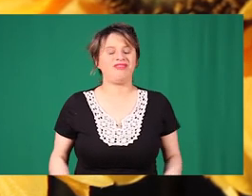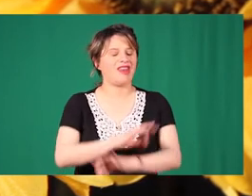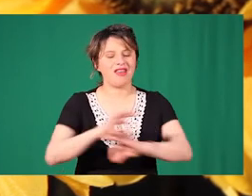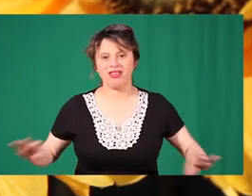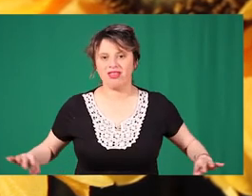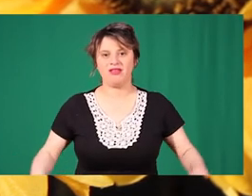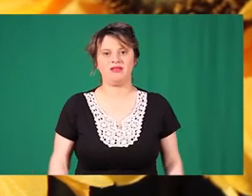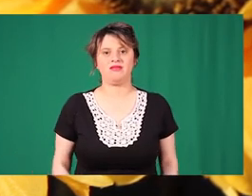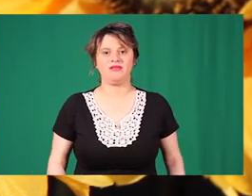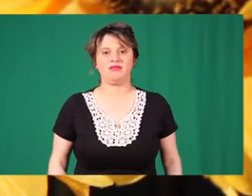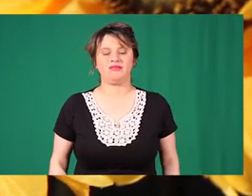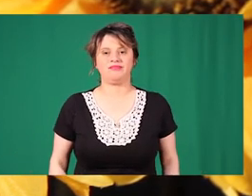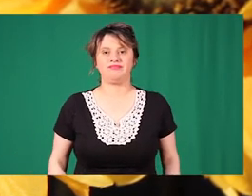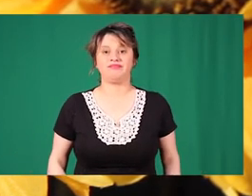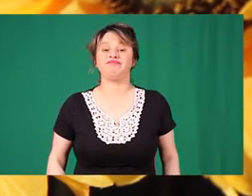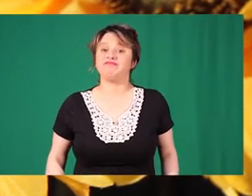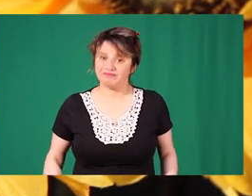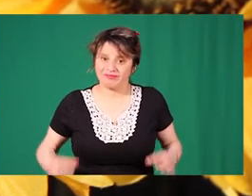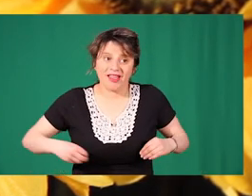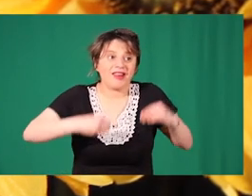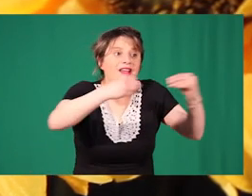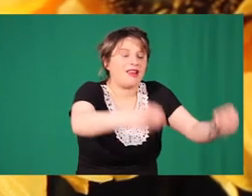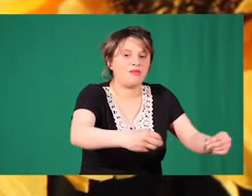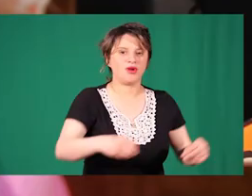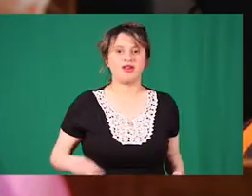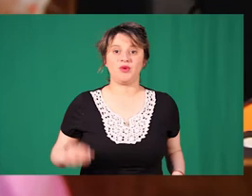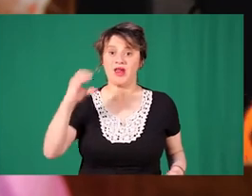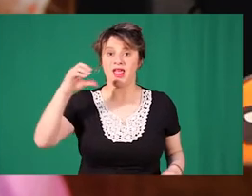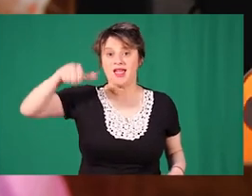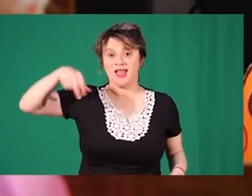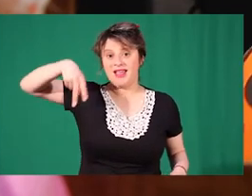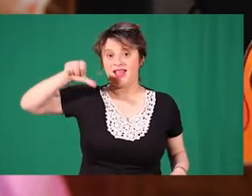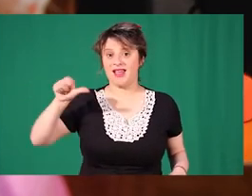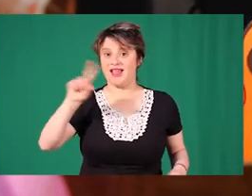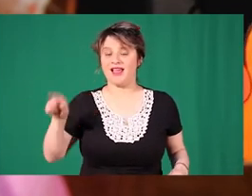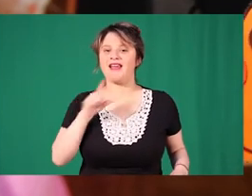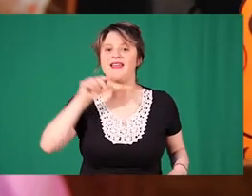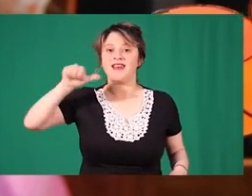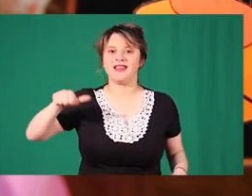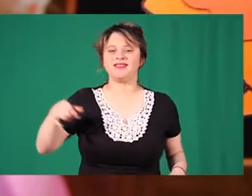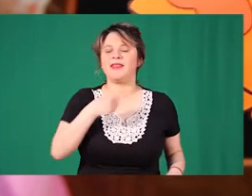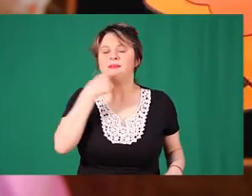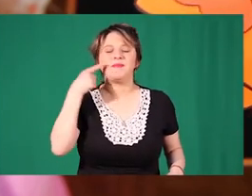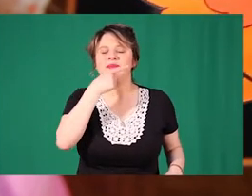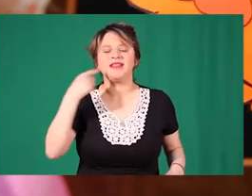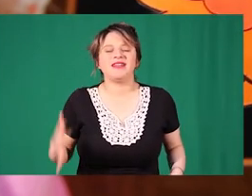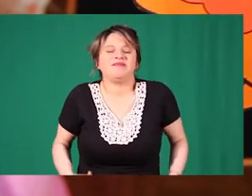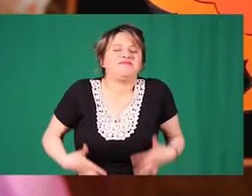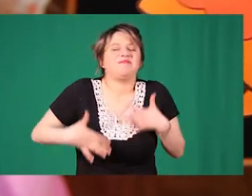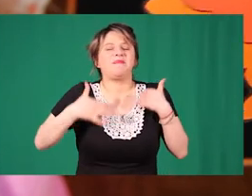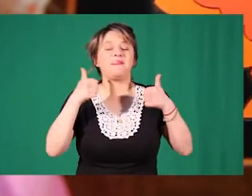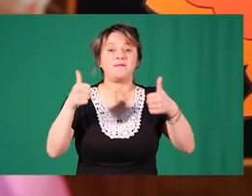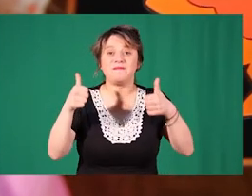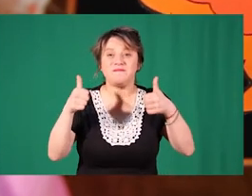Seguramente nada Así que Regalémosle a este pajarito Unas cestitas de miel Para que él también